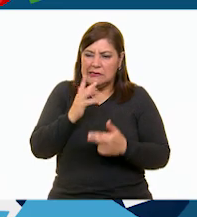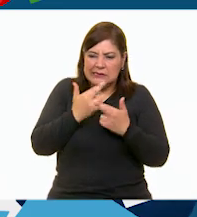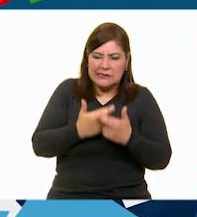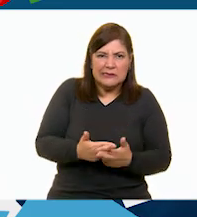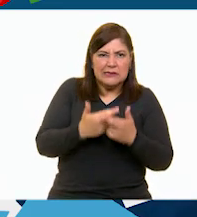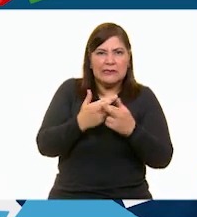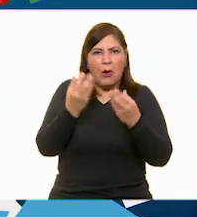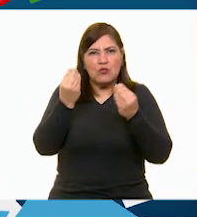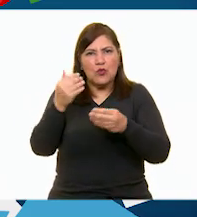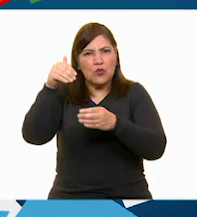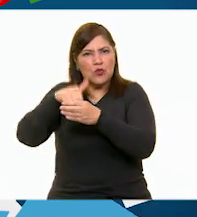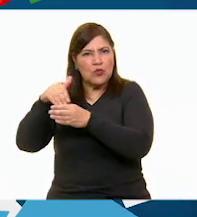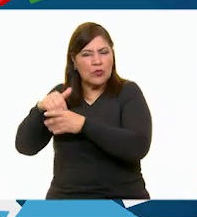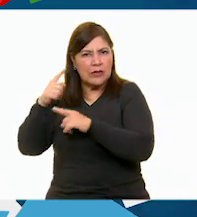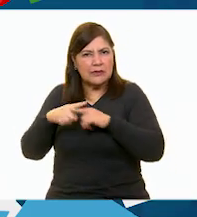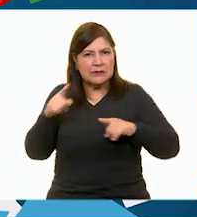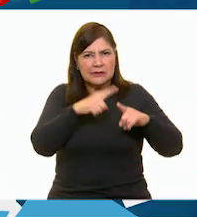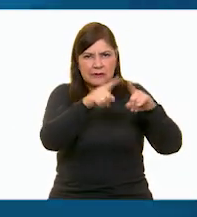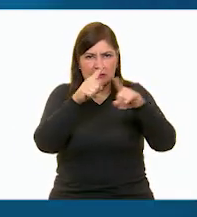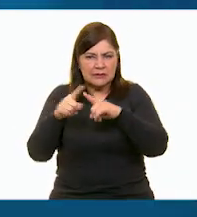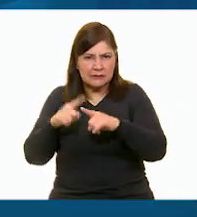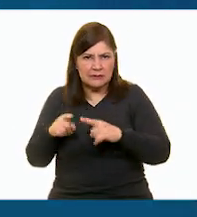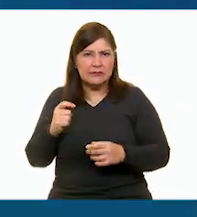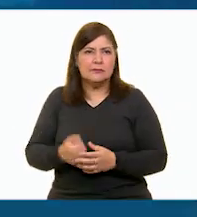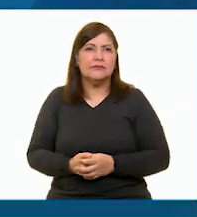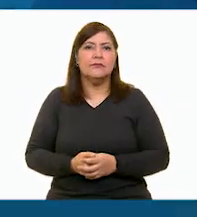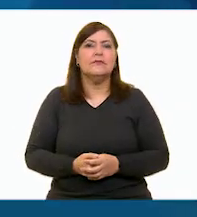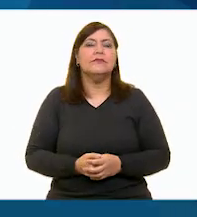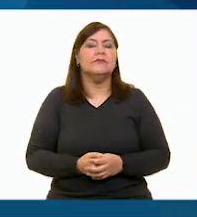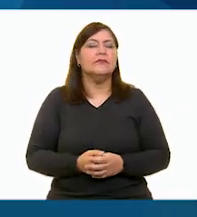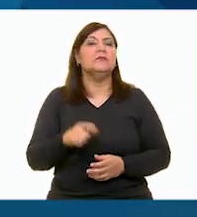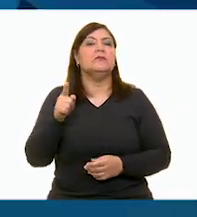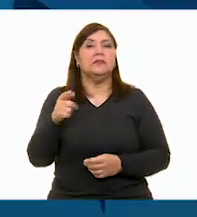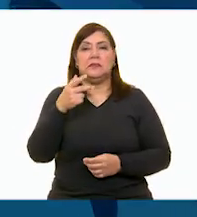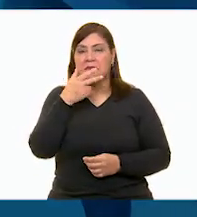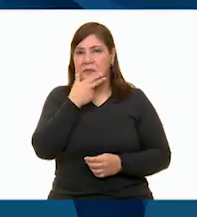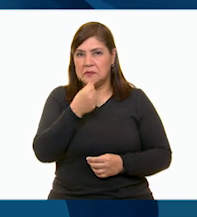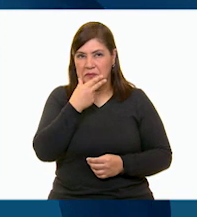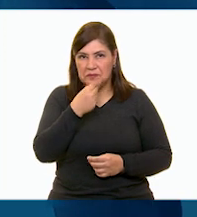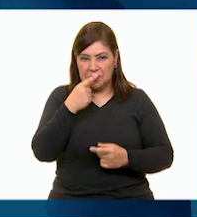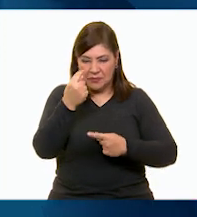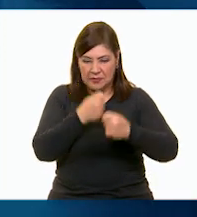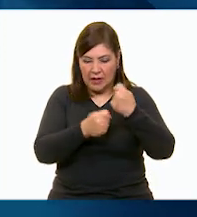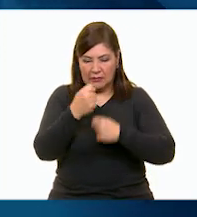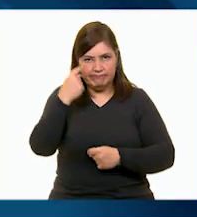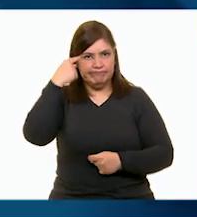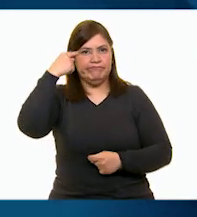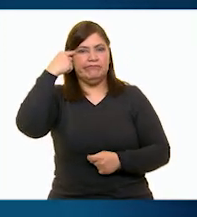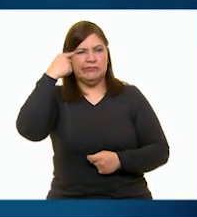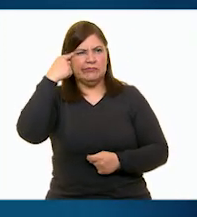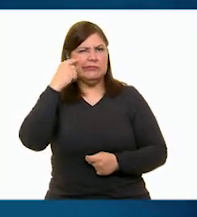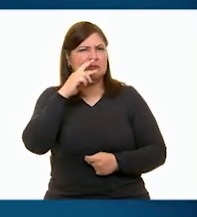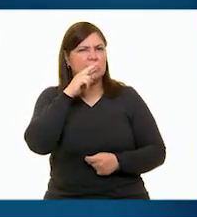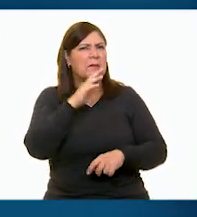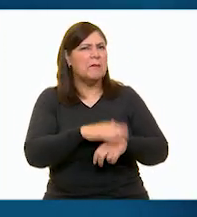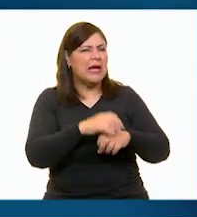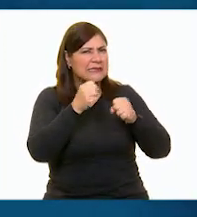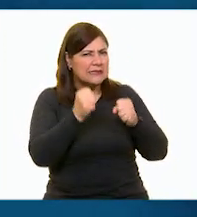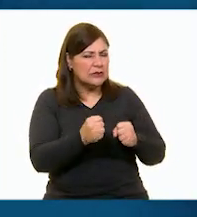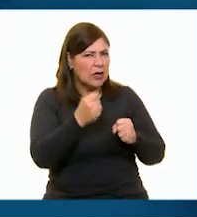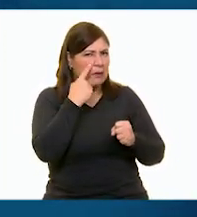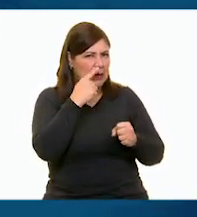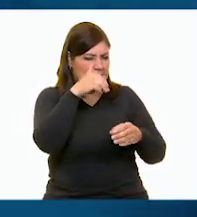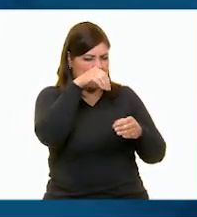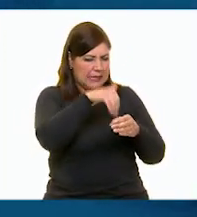entre tanta bolsita. El señor de la tienda les dijo que por qué no llevaba las